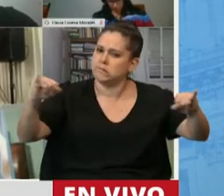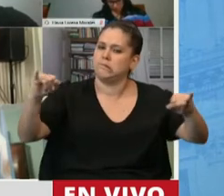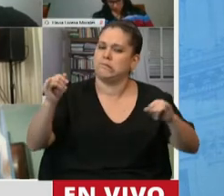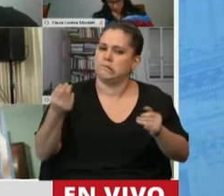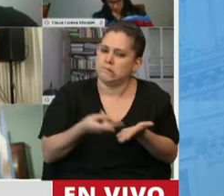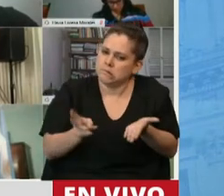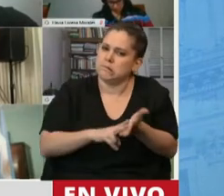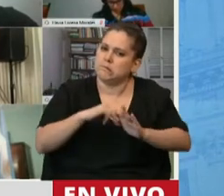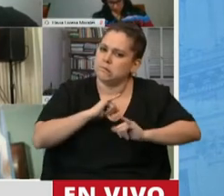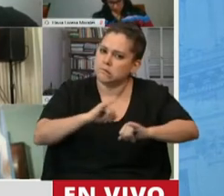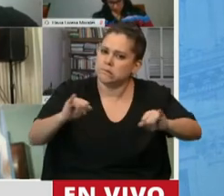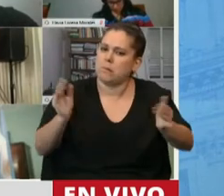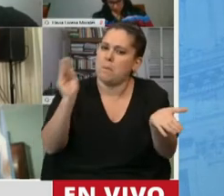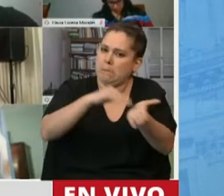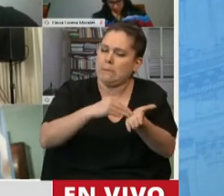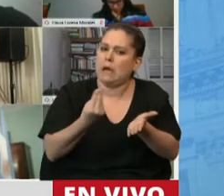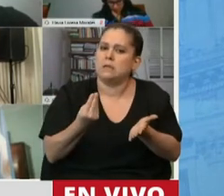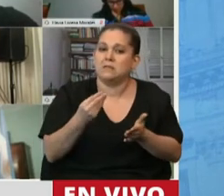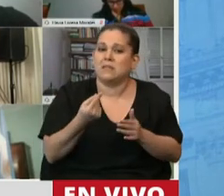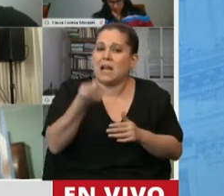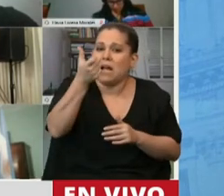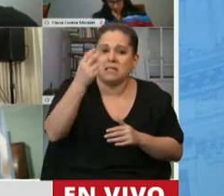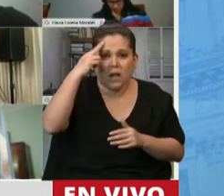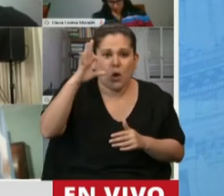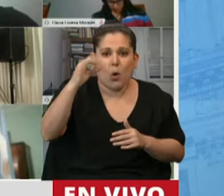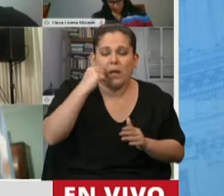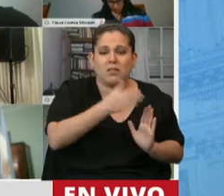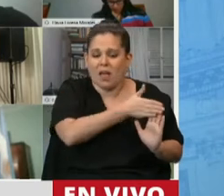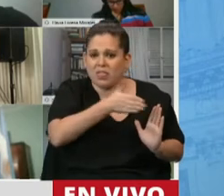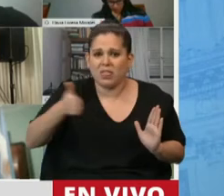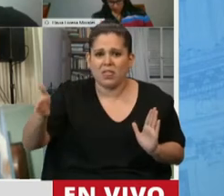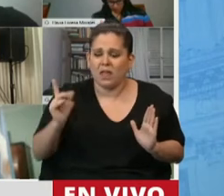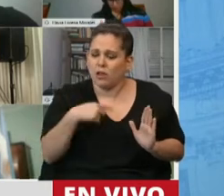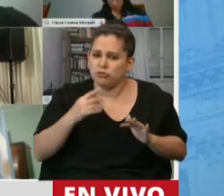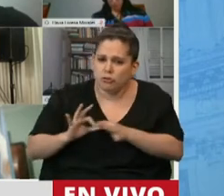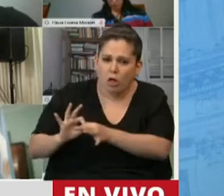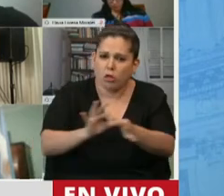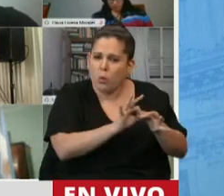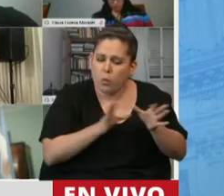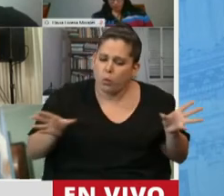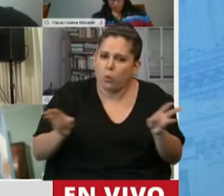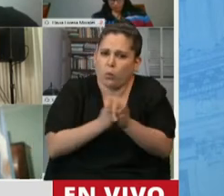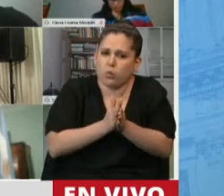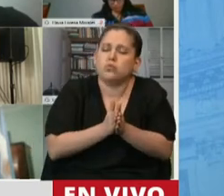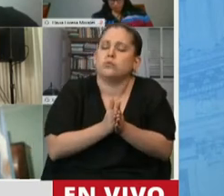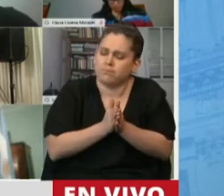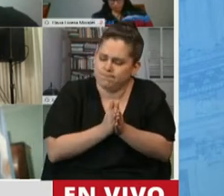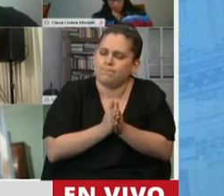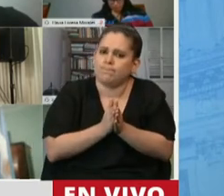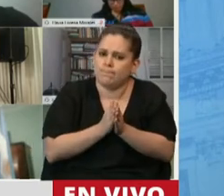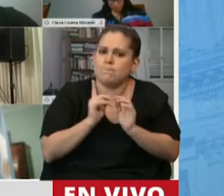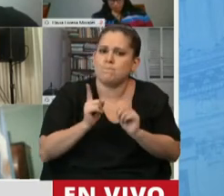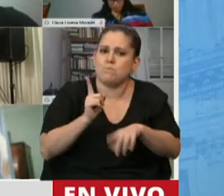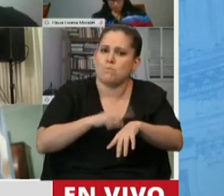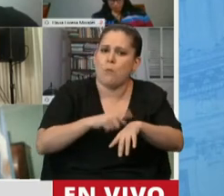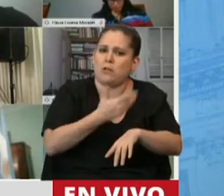ratificar esto que ya hace casi 90 días, todos juntos, acompañándonos en ese momento